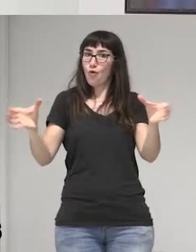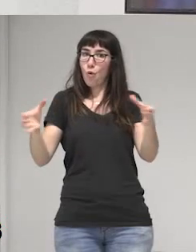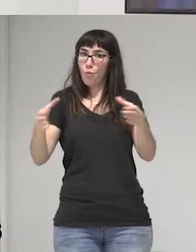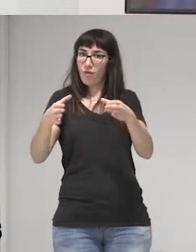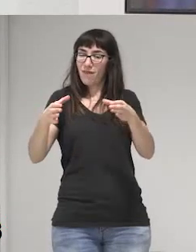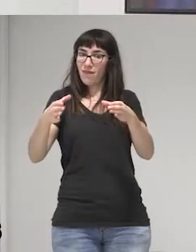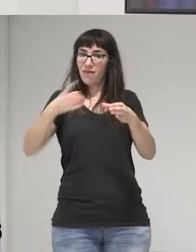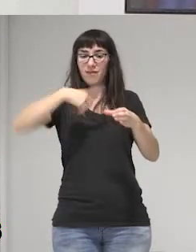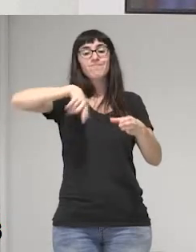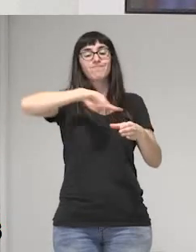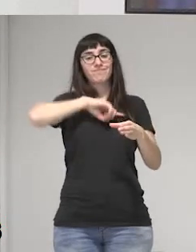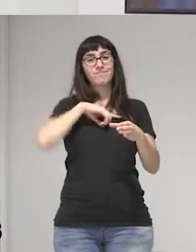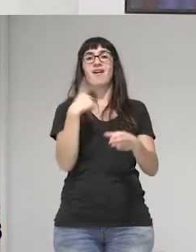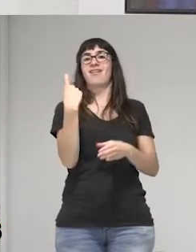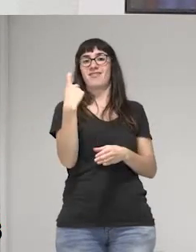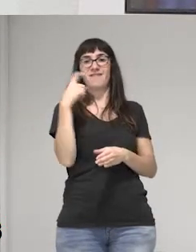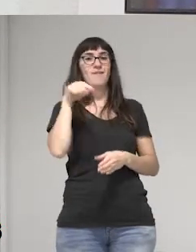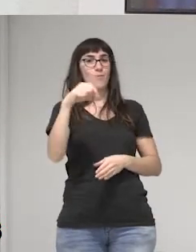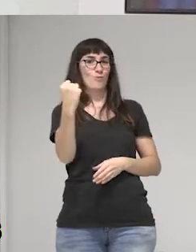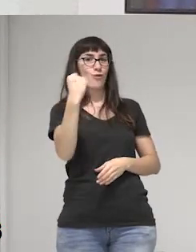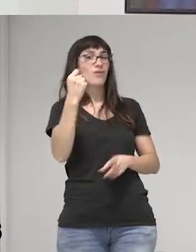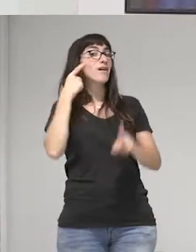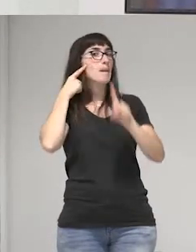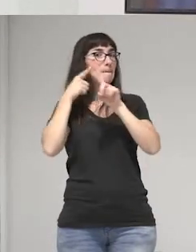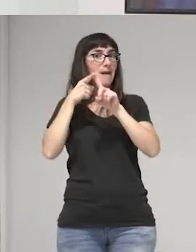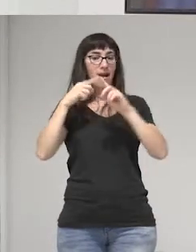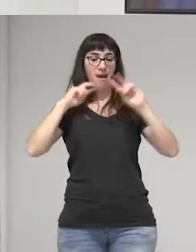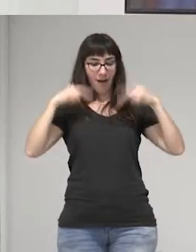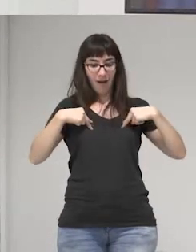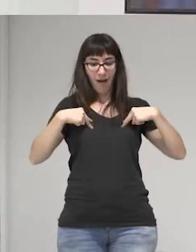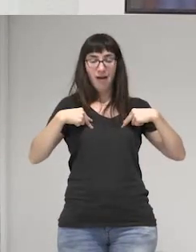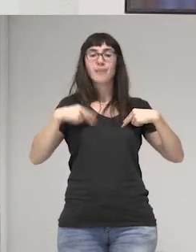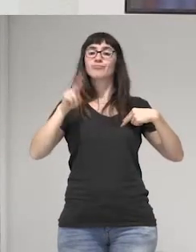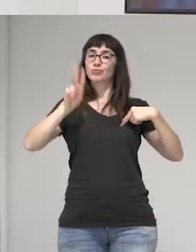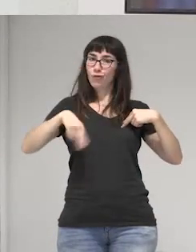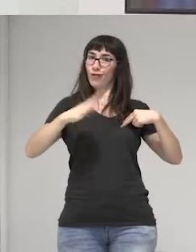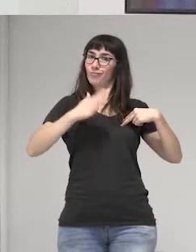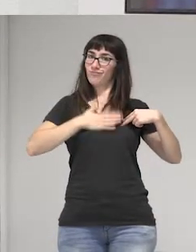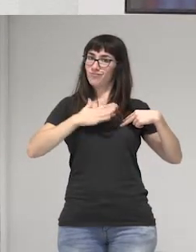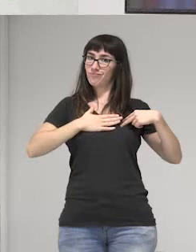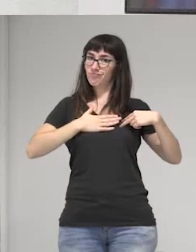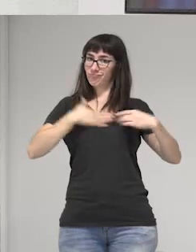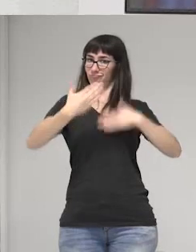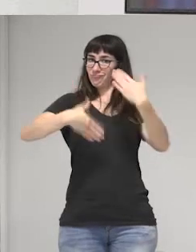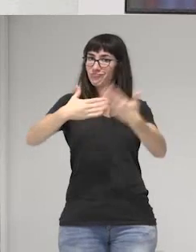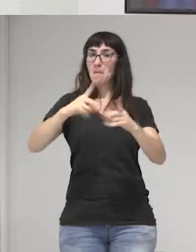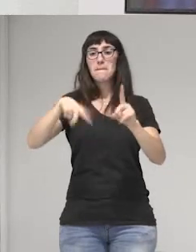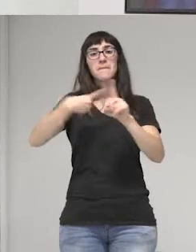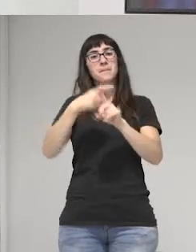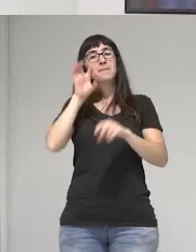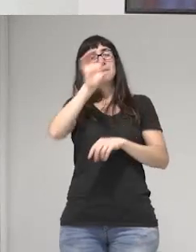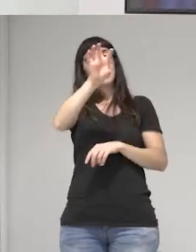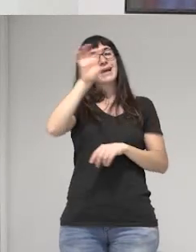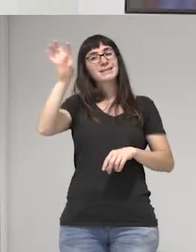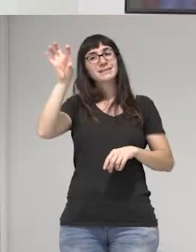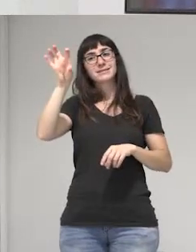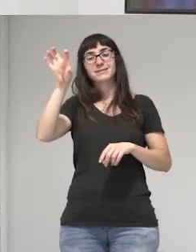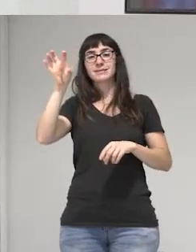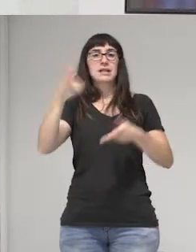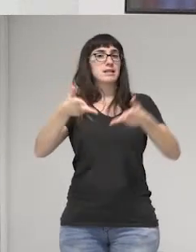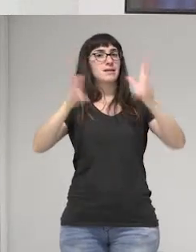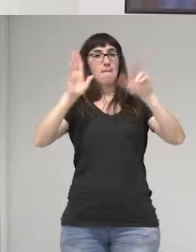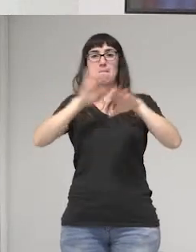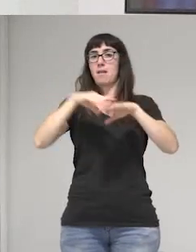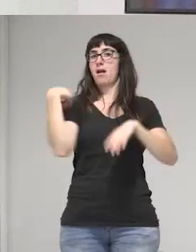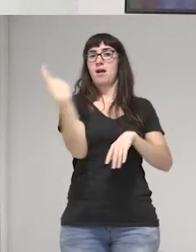necesitamos para ser quienes somos y para hacer que los países sean un espacio para todas y todos.